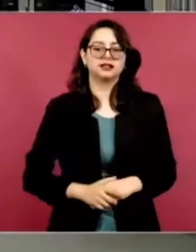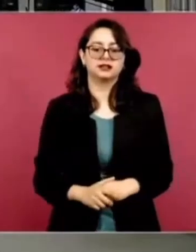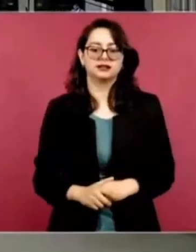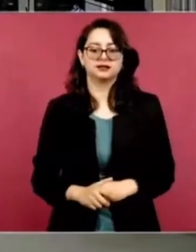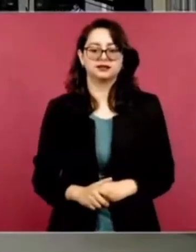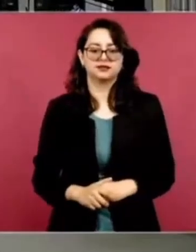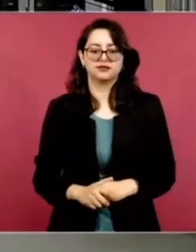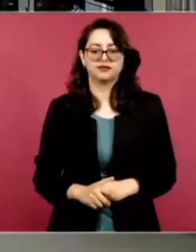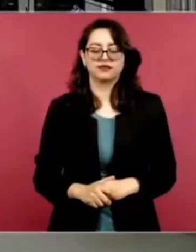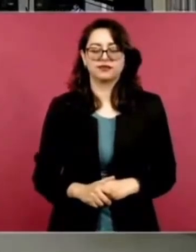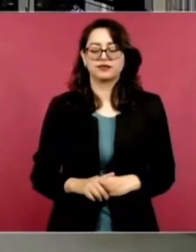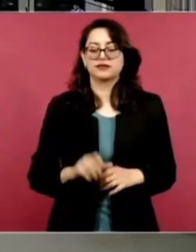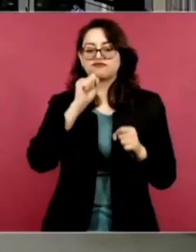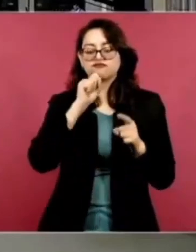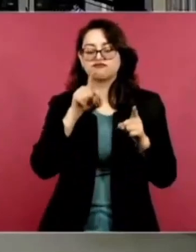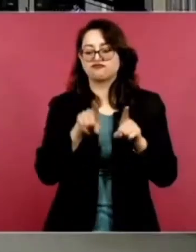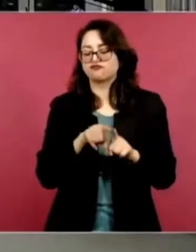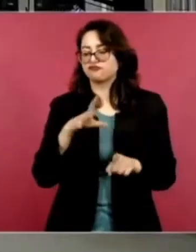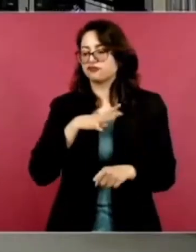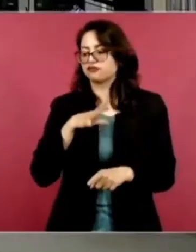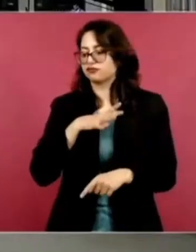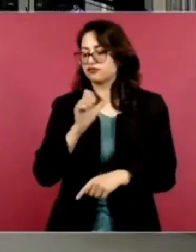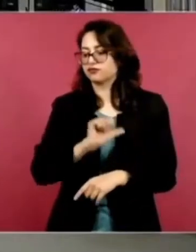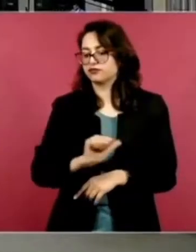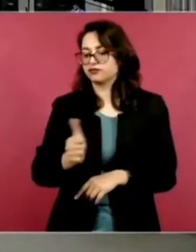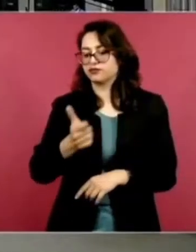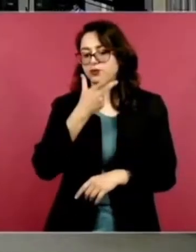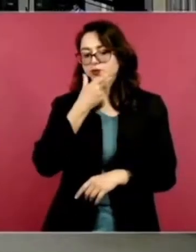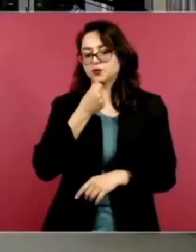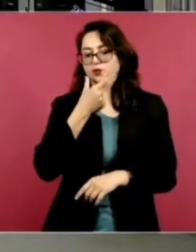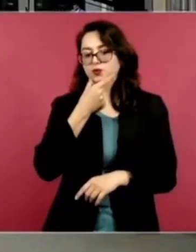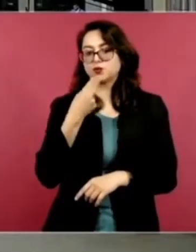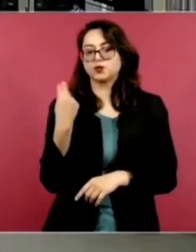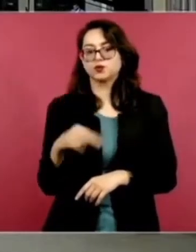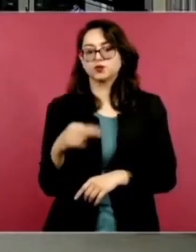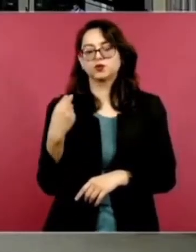Al otro señor también. ¿Cómo se llama?